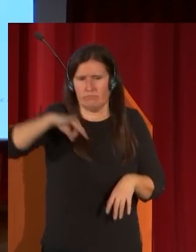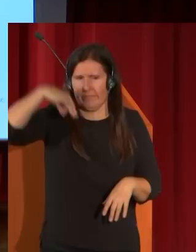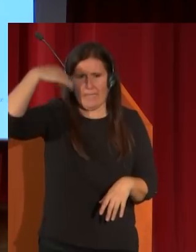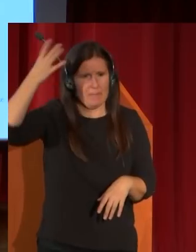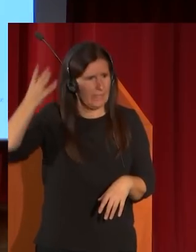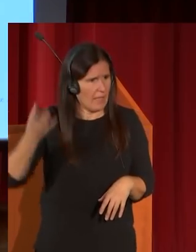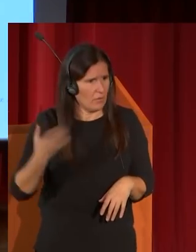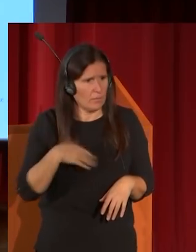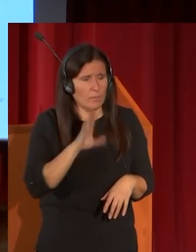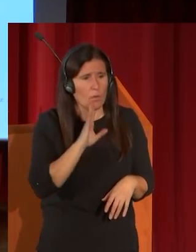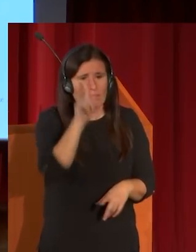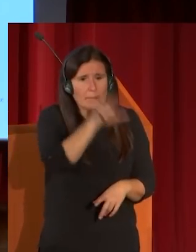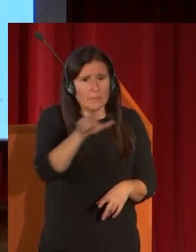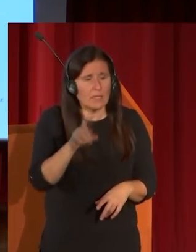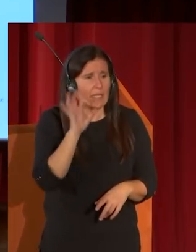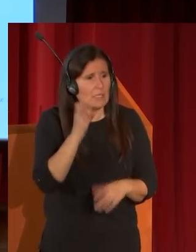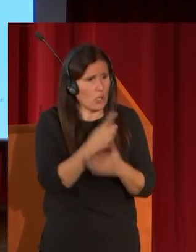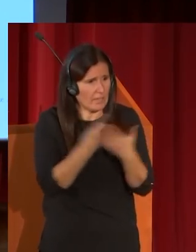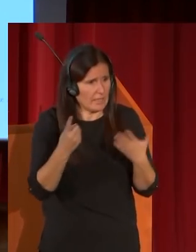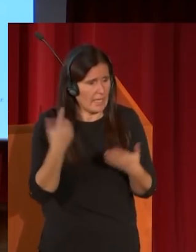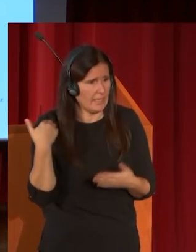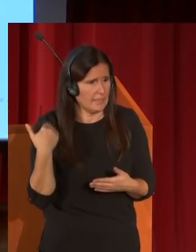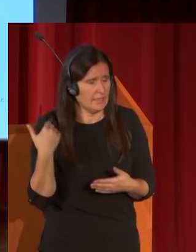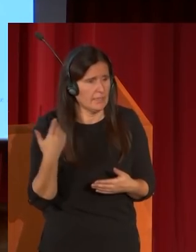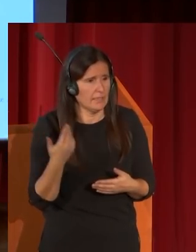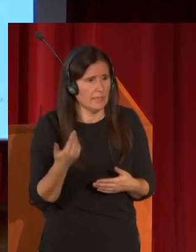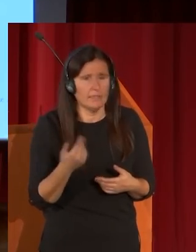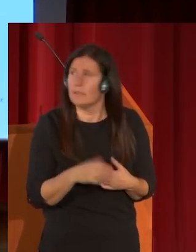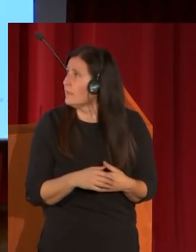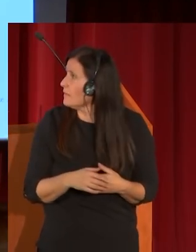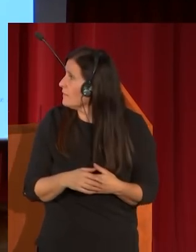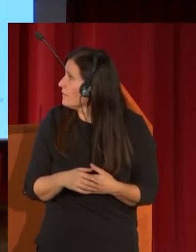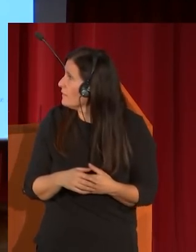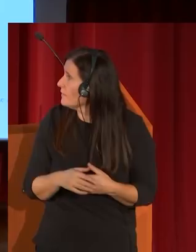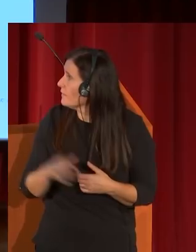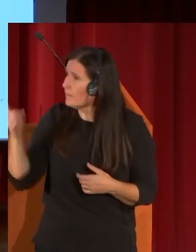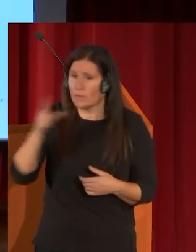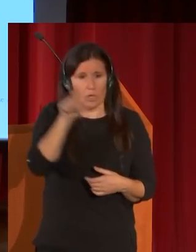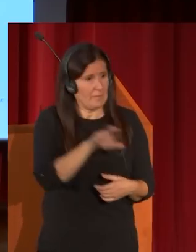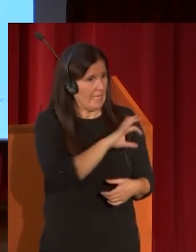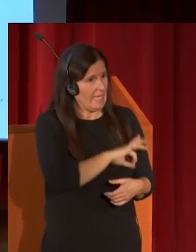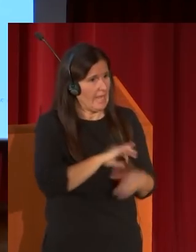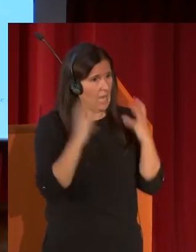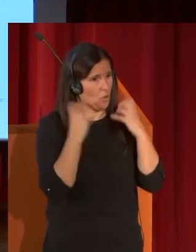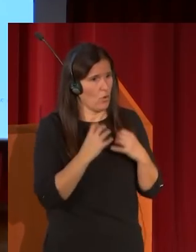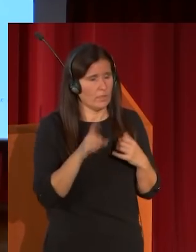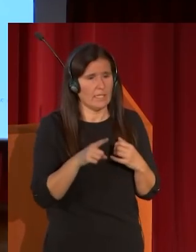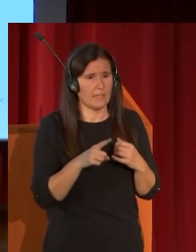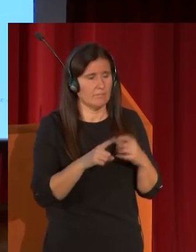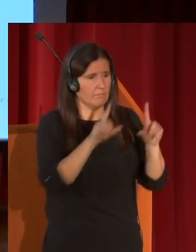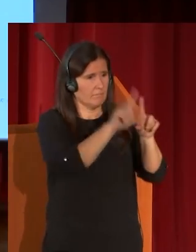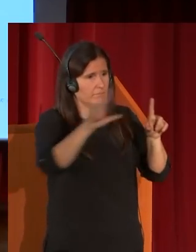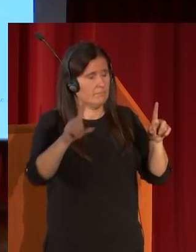lo mismo que los personajes del siglo XVI en estas lecciones de Esgrima en esta presencia del Hidalgo y esta galería de cuadros